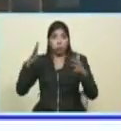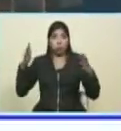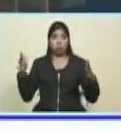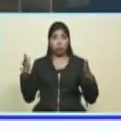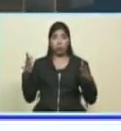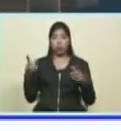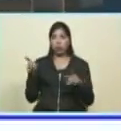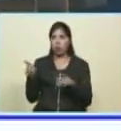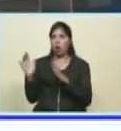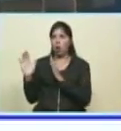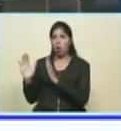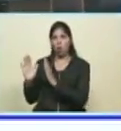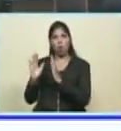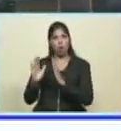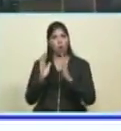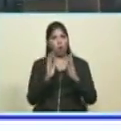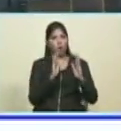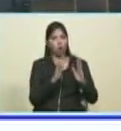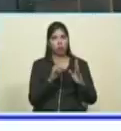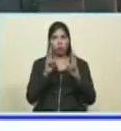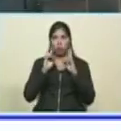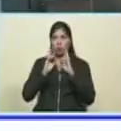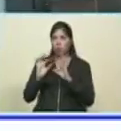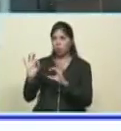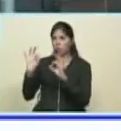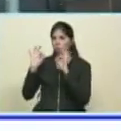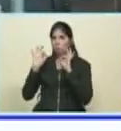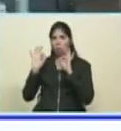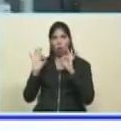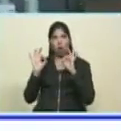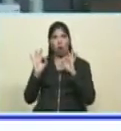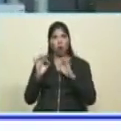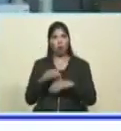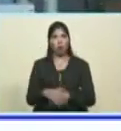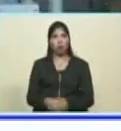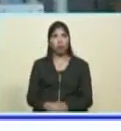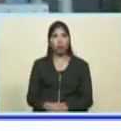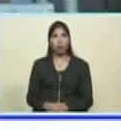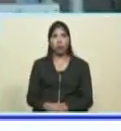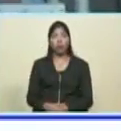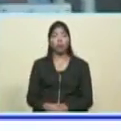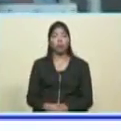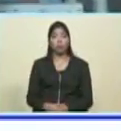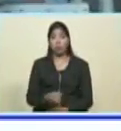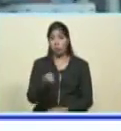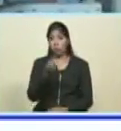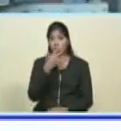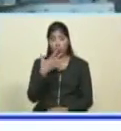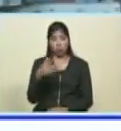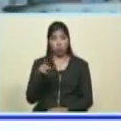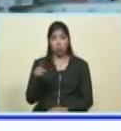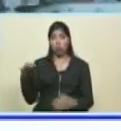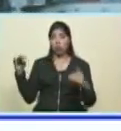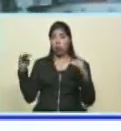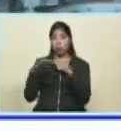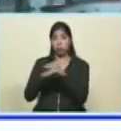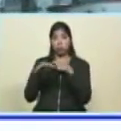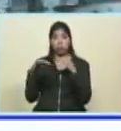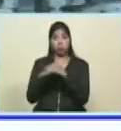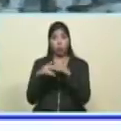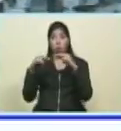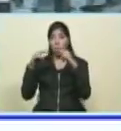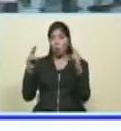organizada, tan majestuosa, con tan poderosas vías de comunicación, es impresionante, verdad, bueno, está